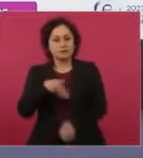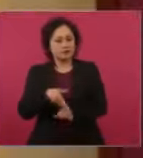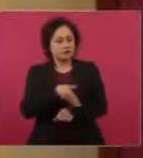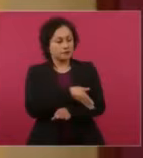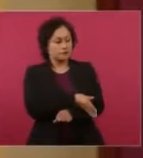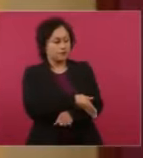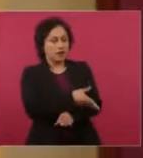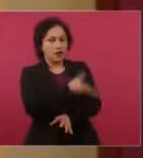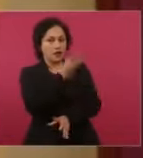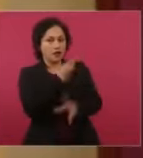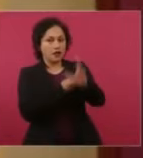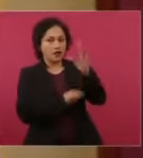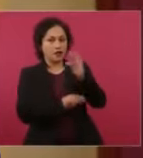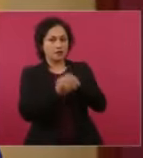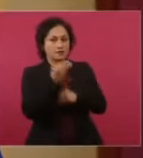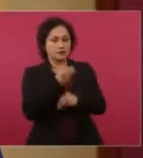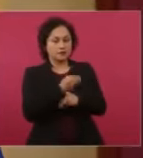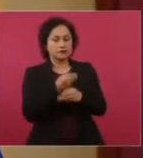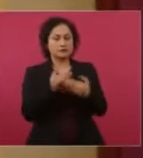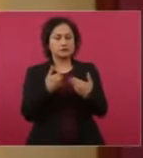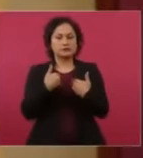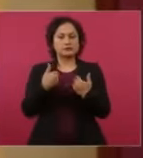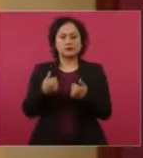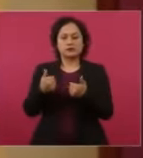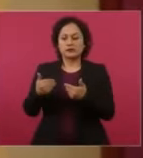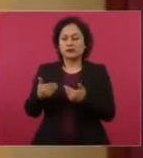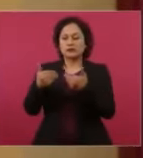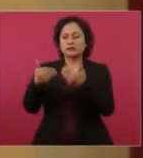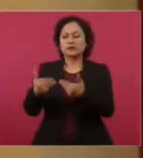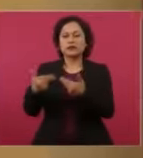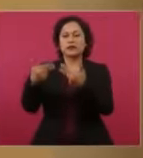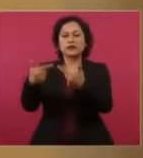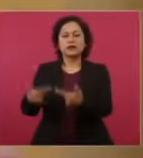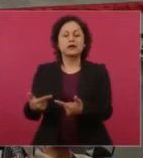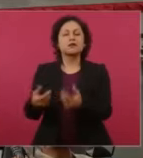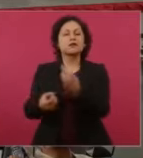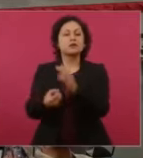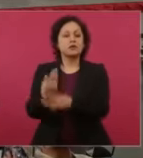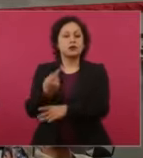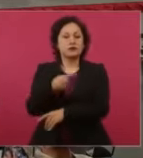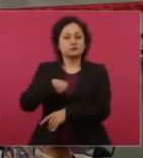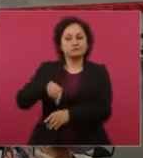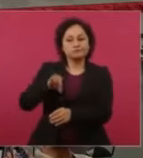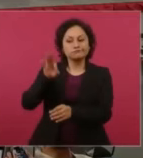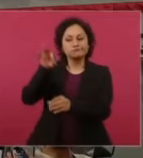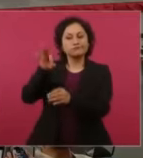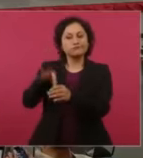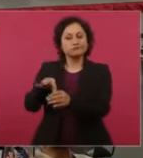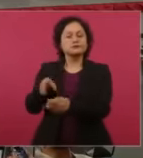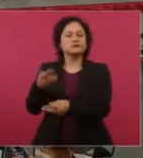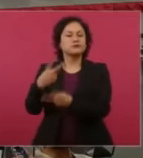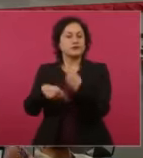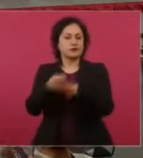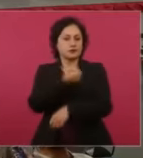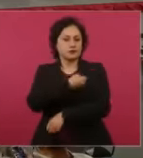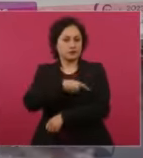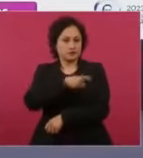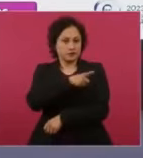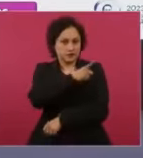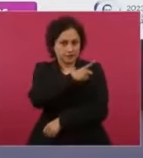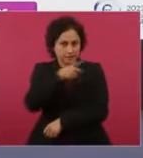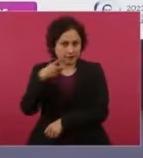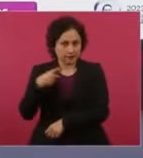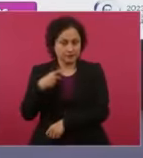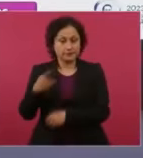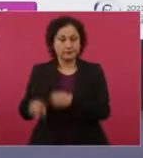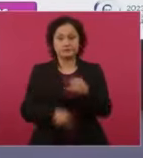sembrando la semilla de una nueva generación saludable en todos los aspectos. Y lo último, los límites. Los límites son